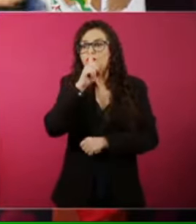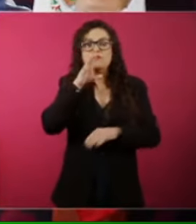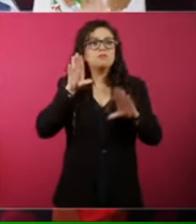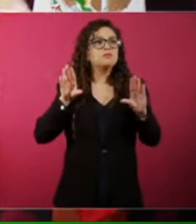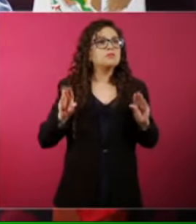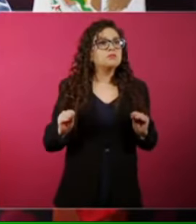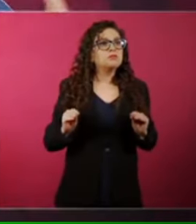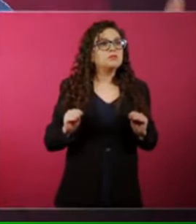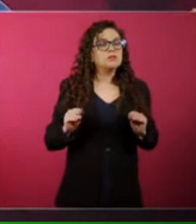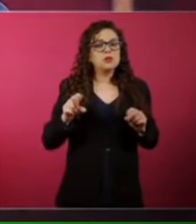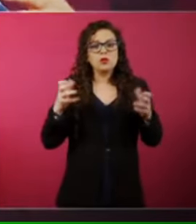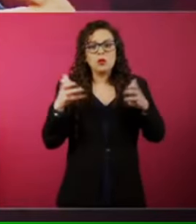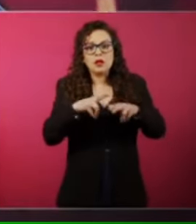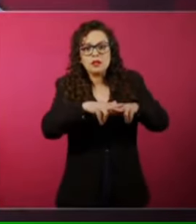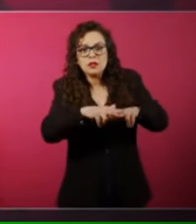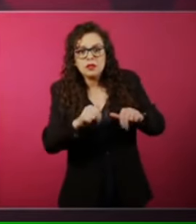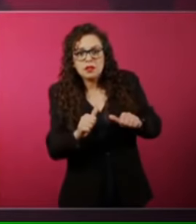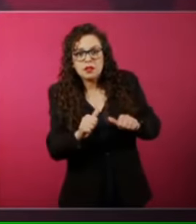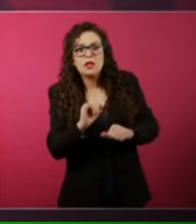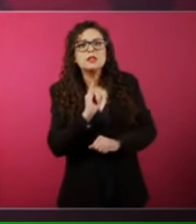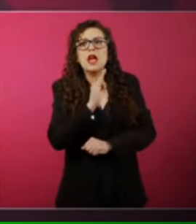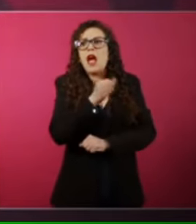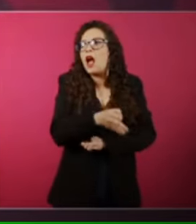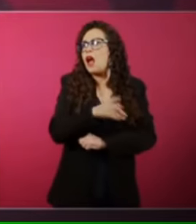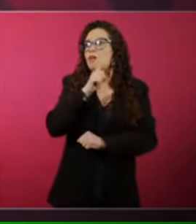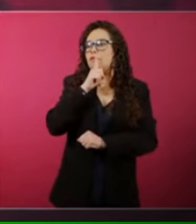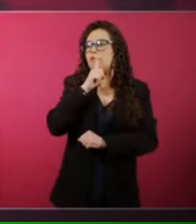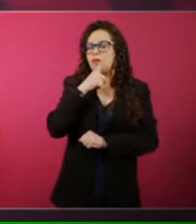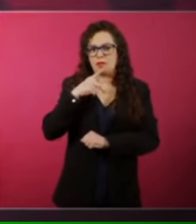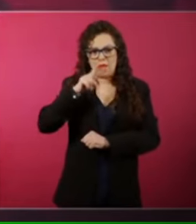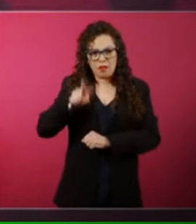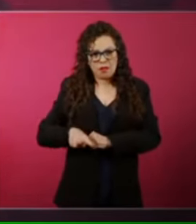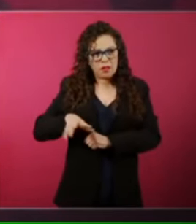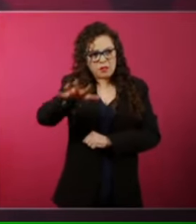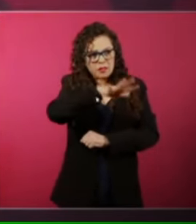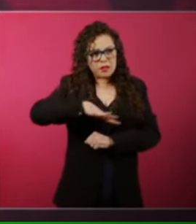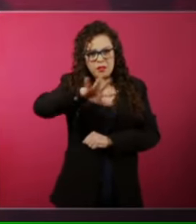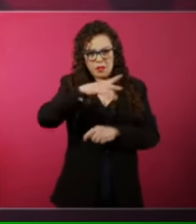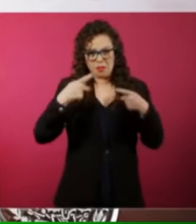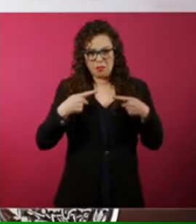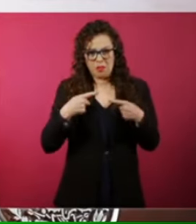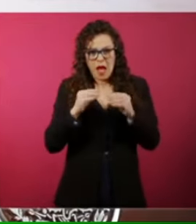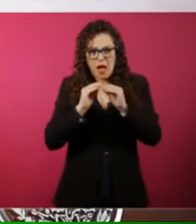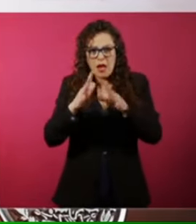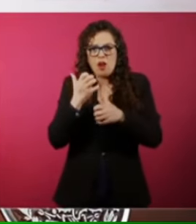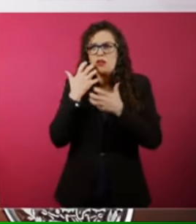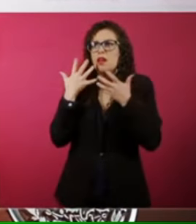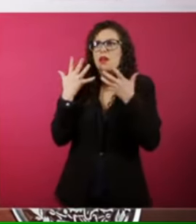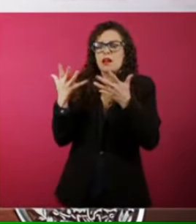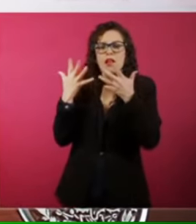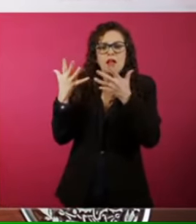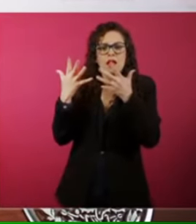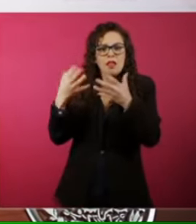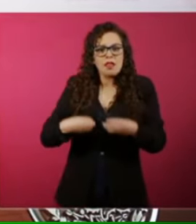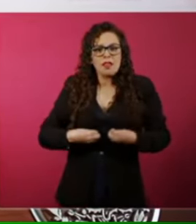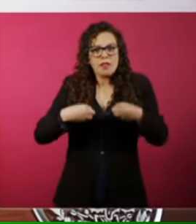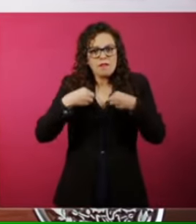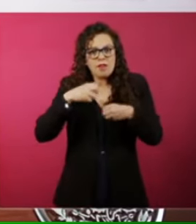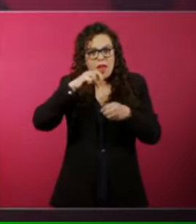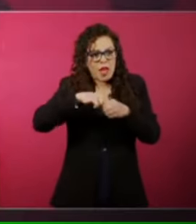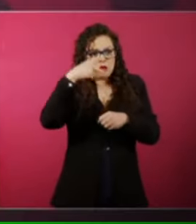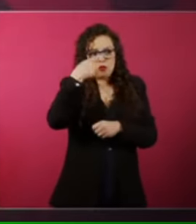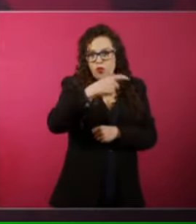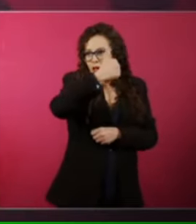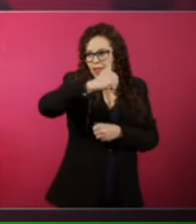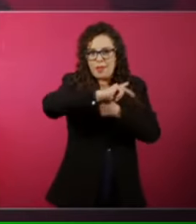gente no quiera vivir en una sociedad más igualitaria en cada país. Entonces,